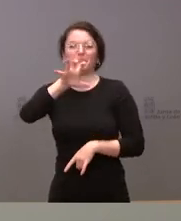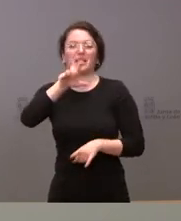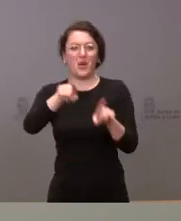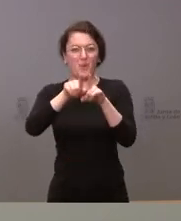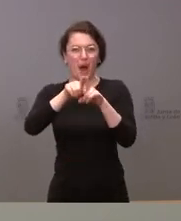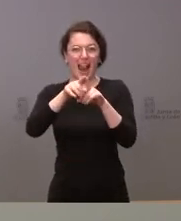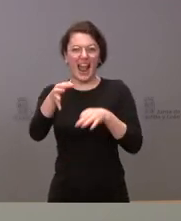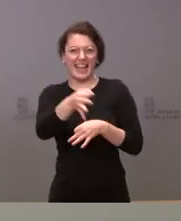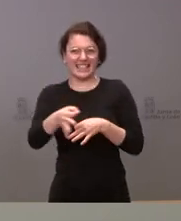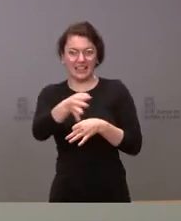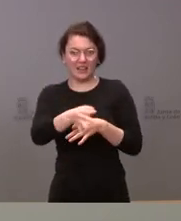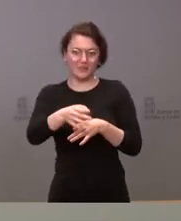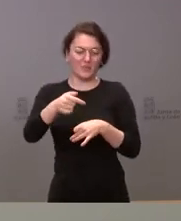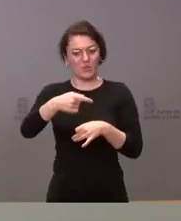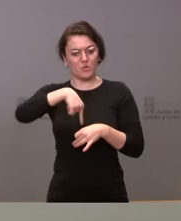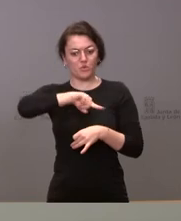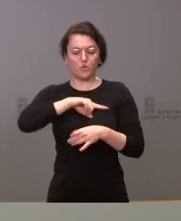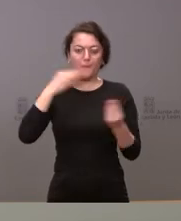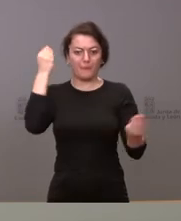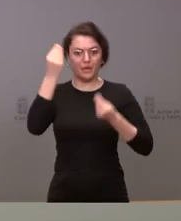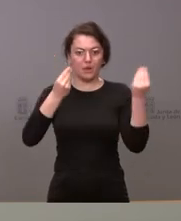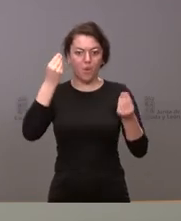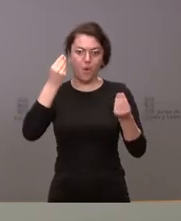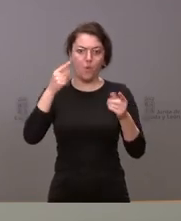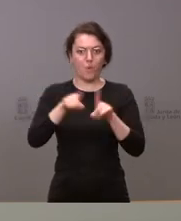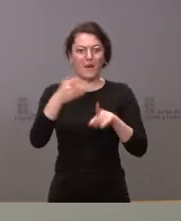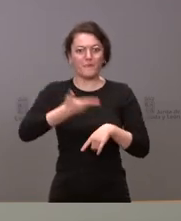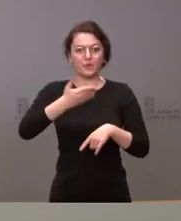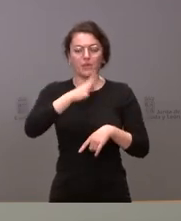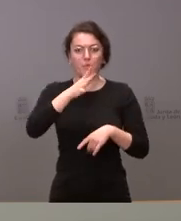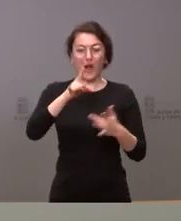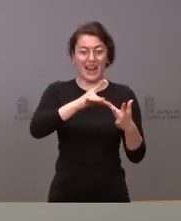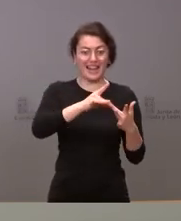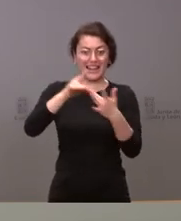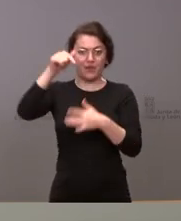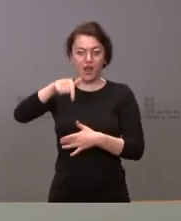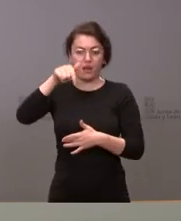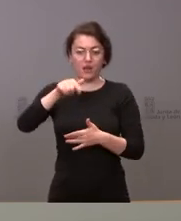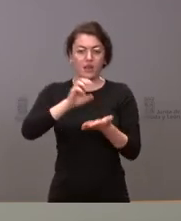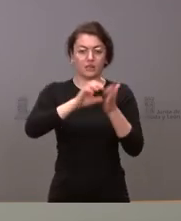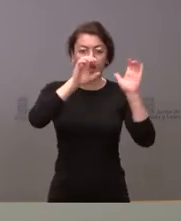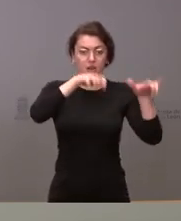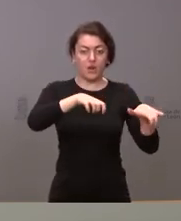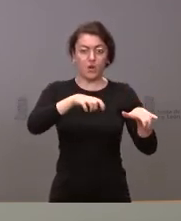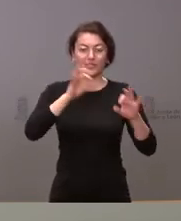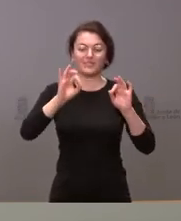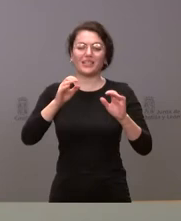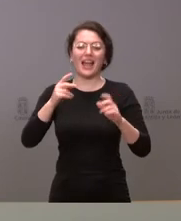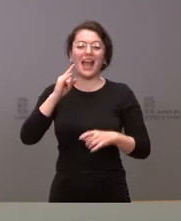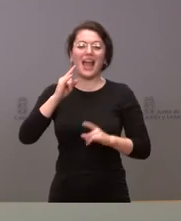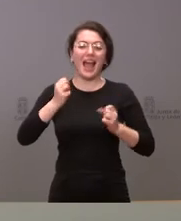contribución muy determinante porque somos líder en producción de energías renovables el 90% de la producción energética en Castilla y Leones de energías